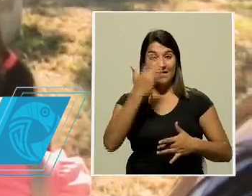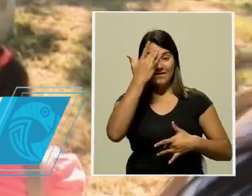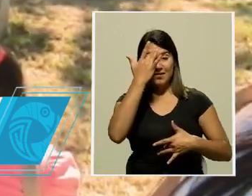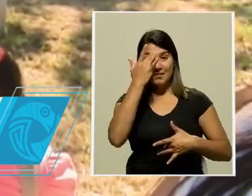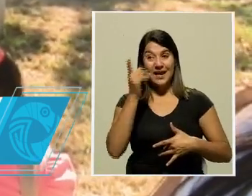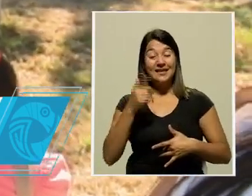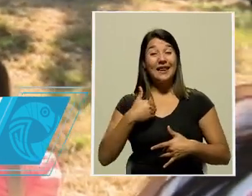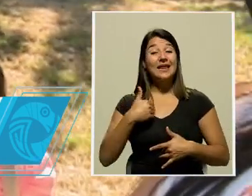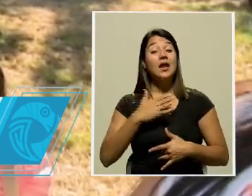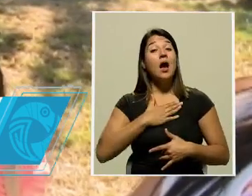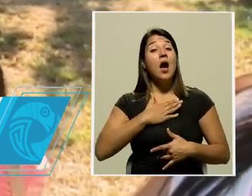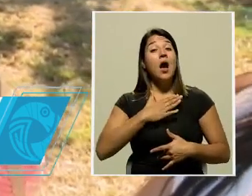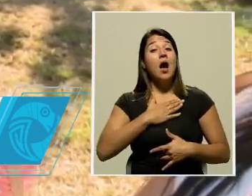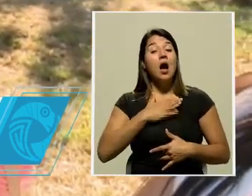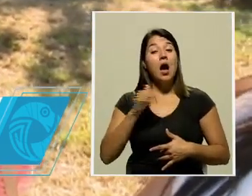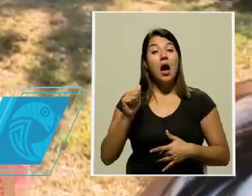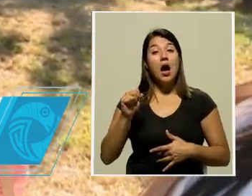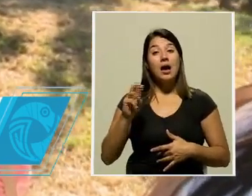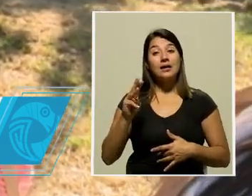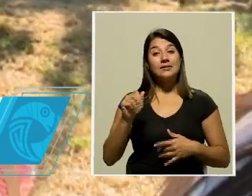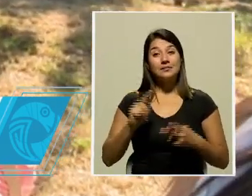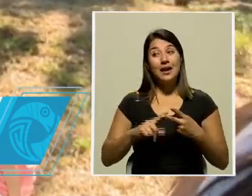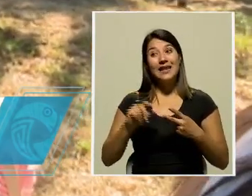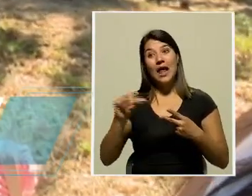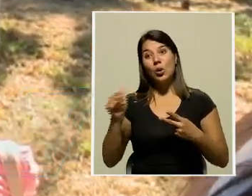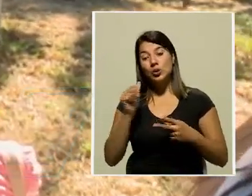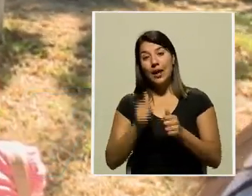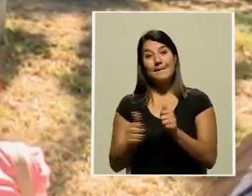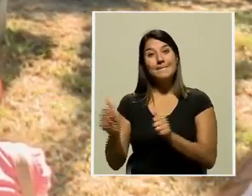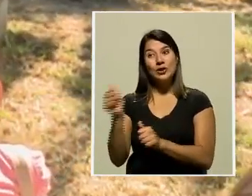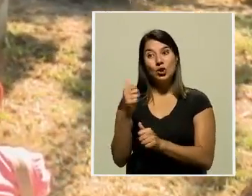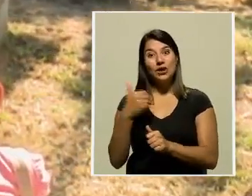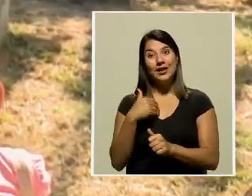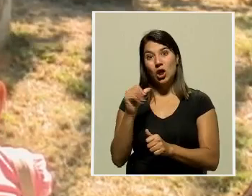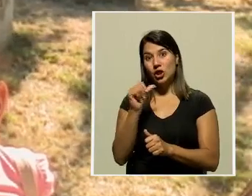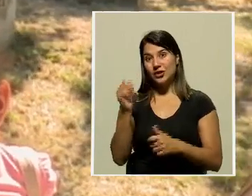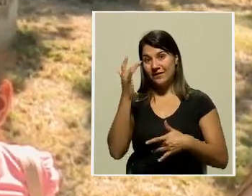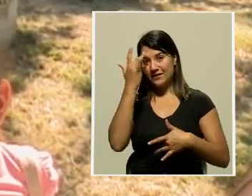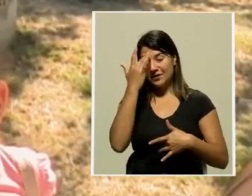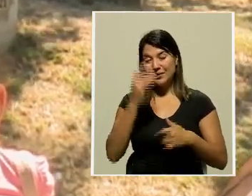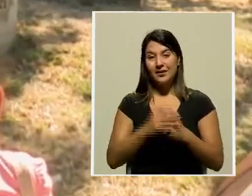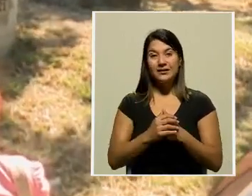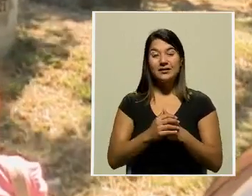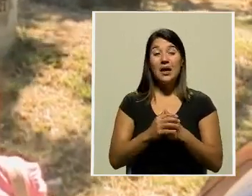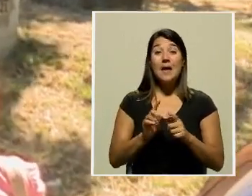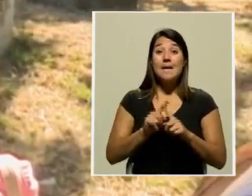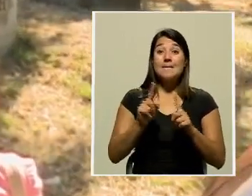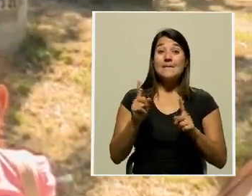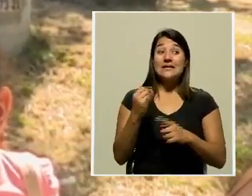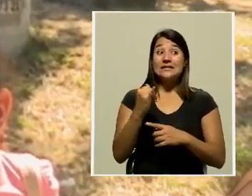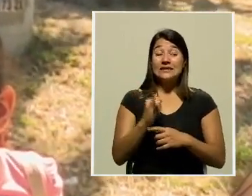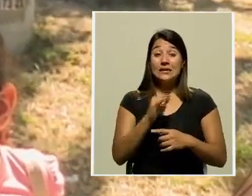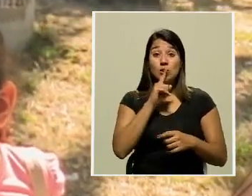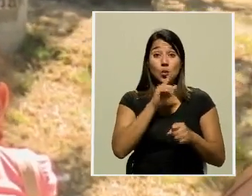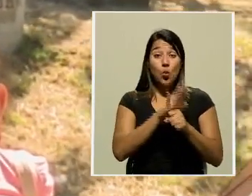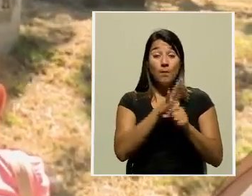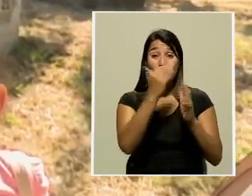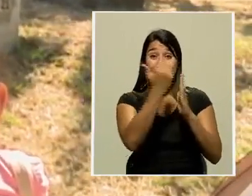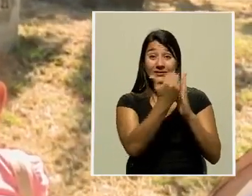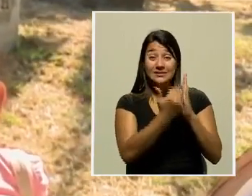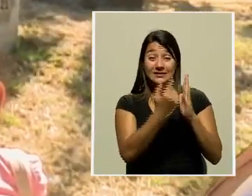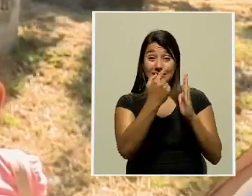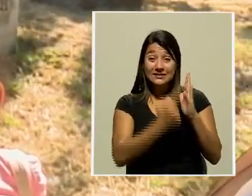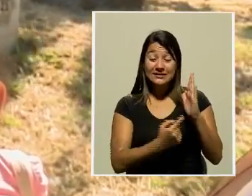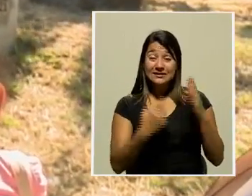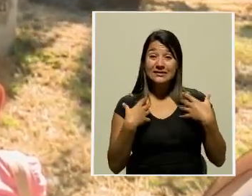asmática que es ella y la mayor que tiene drepanocitosis. Pero si llevan el protocolo adecuado y no